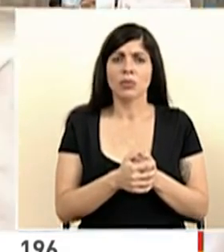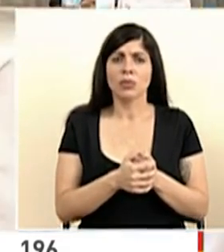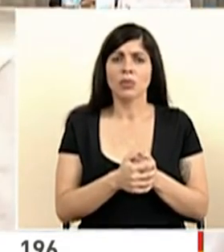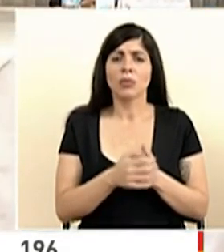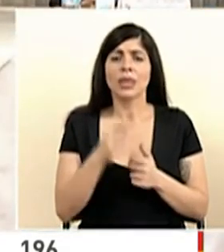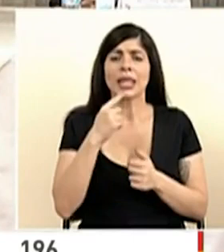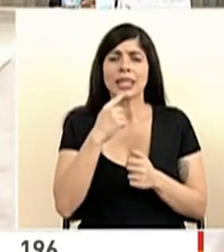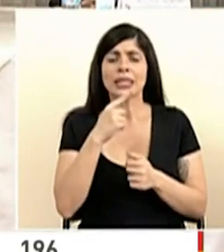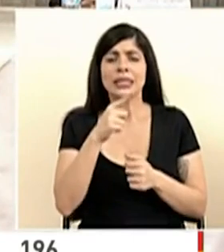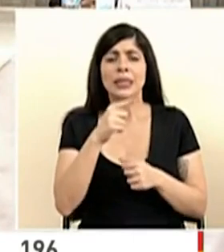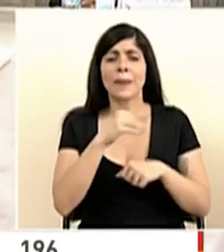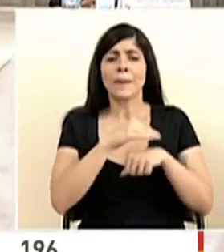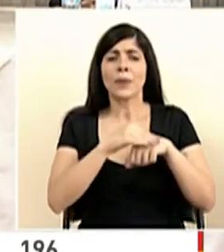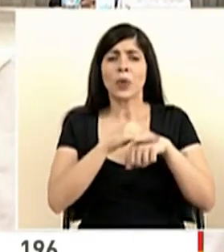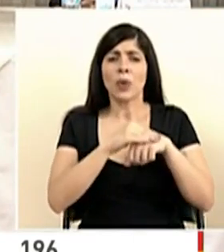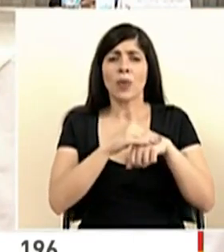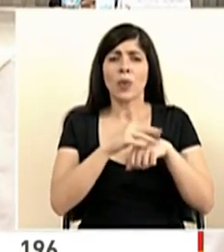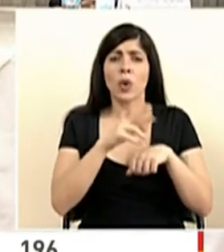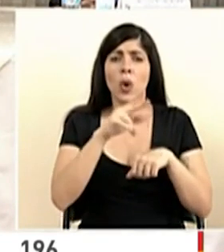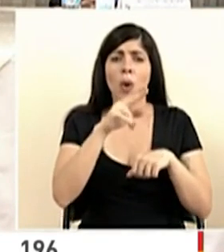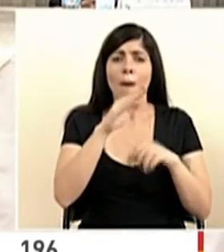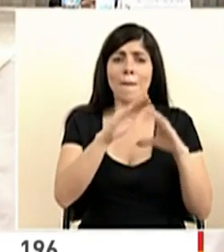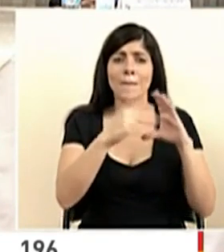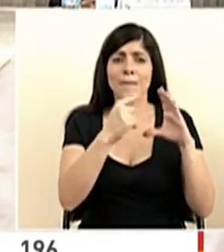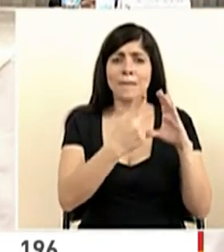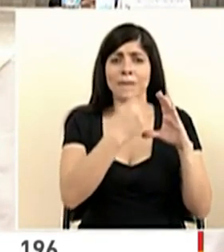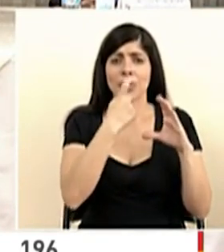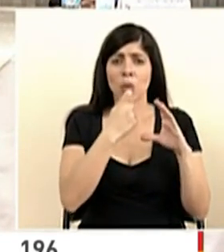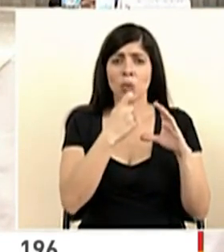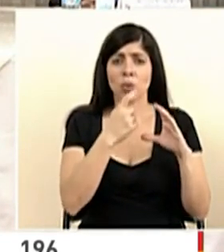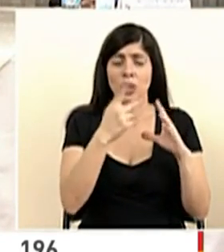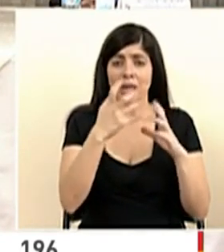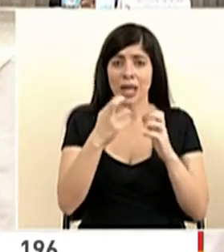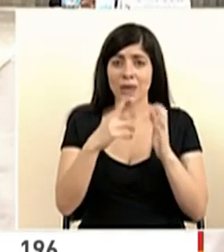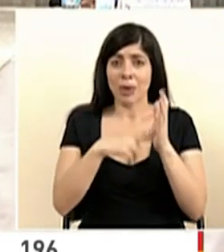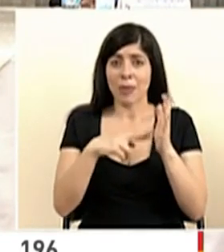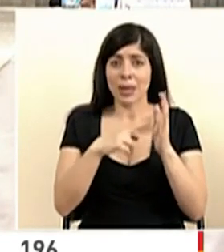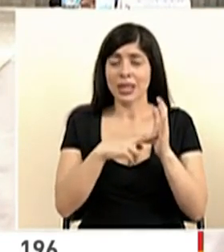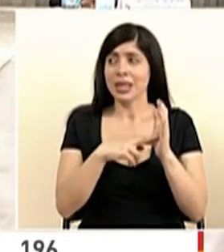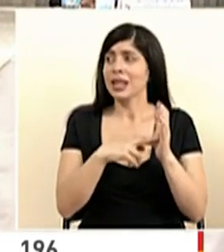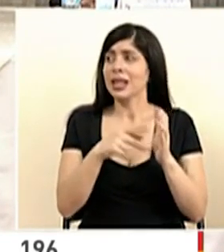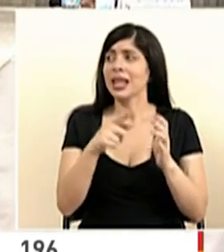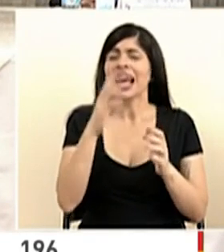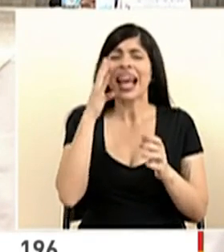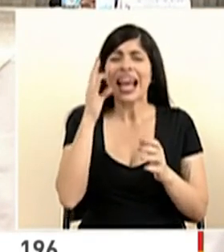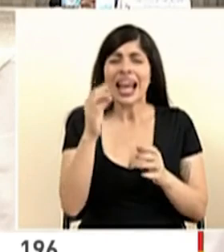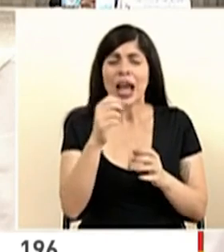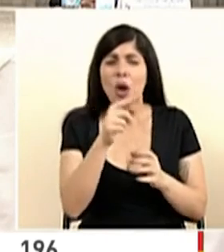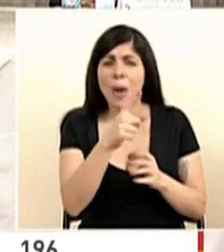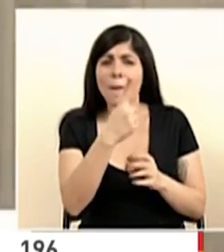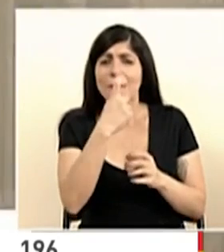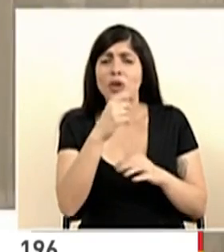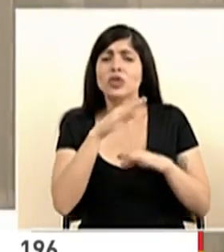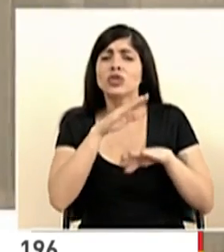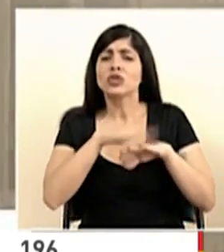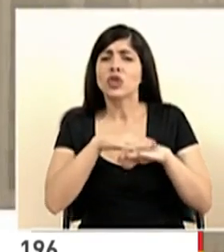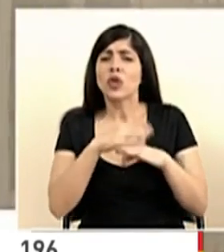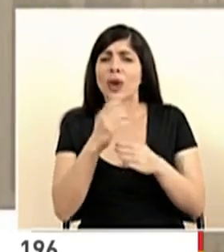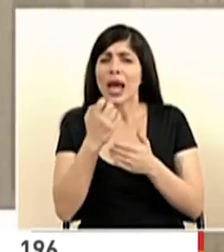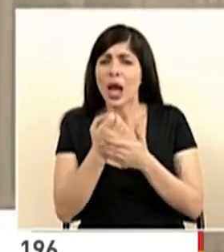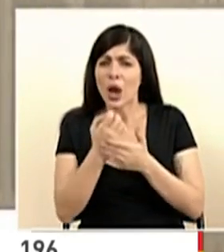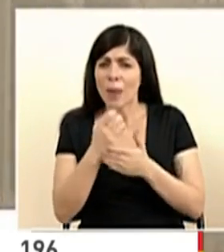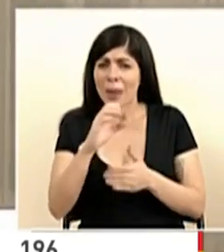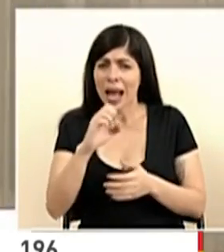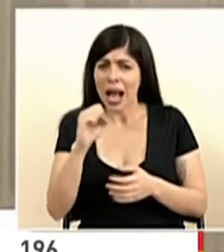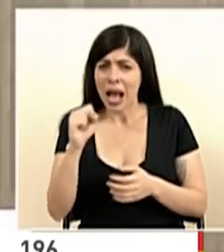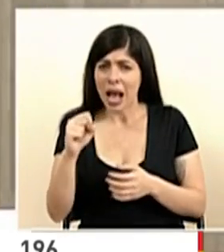Si gusta, también aquí el colega nos envió la consulta, ¿usted desea que se la reitere? Creo que tiene que ver con la solvencia económica de la